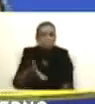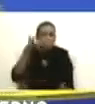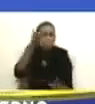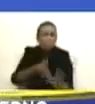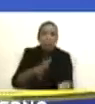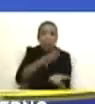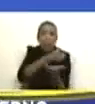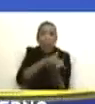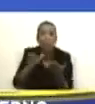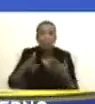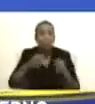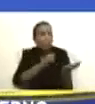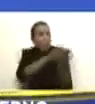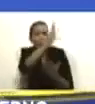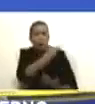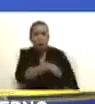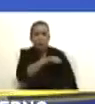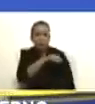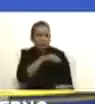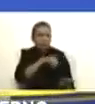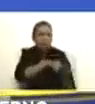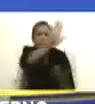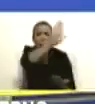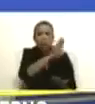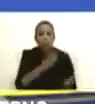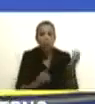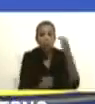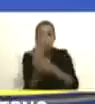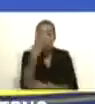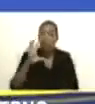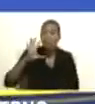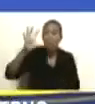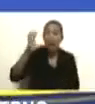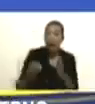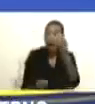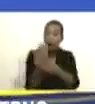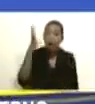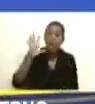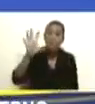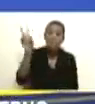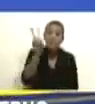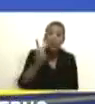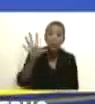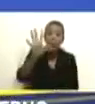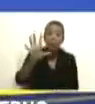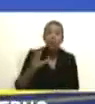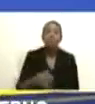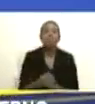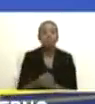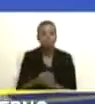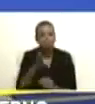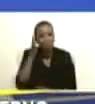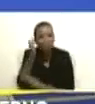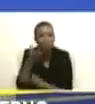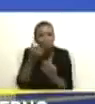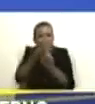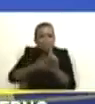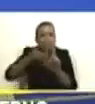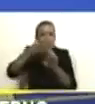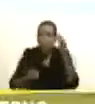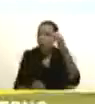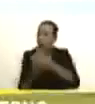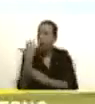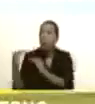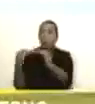expulsar un imperio, que fue a fundar república, que fue a construir